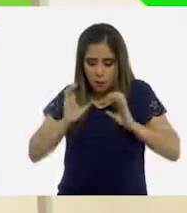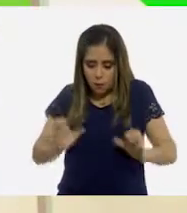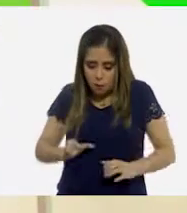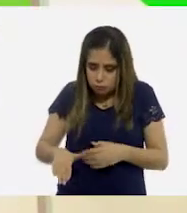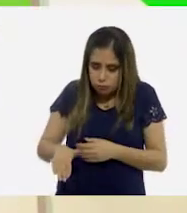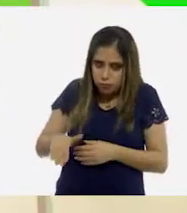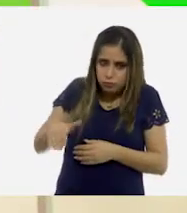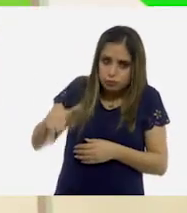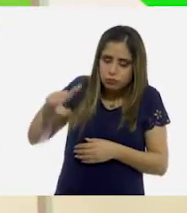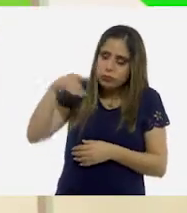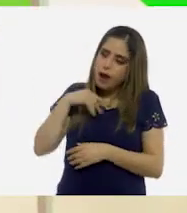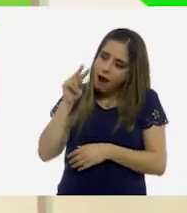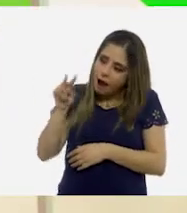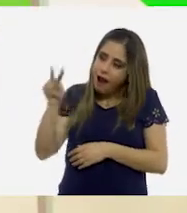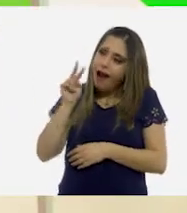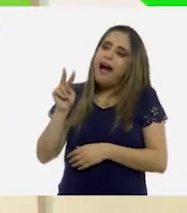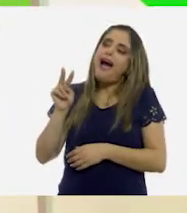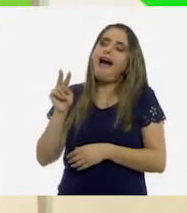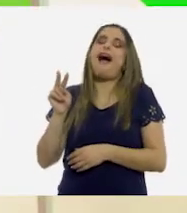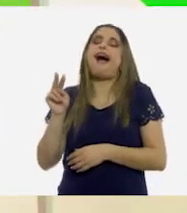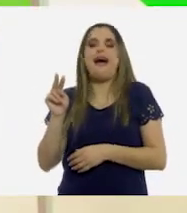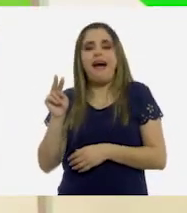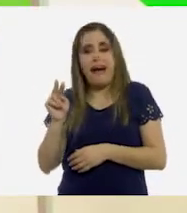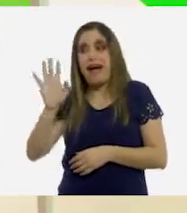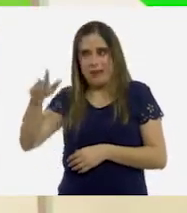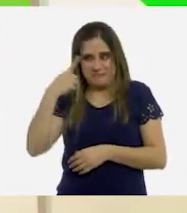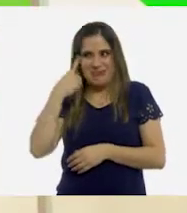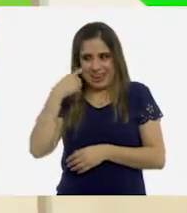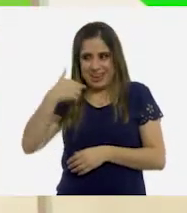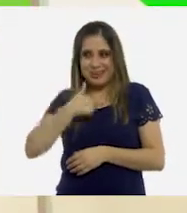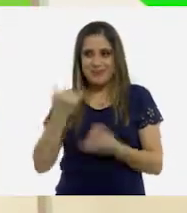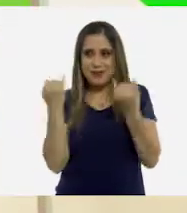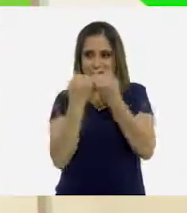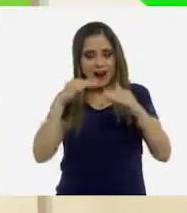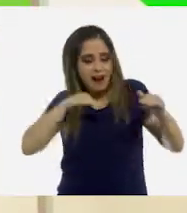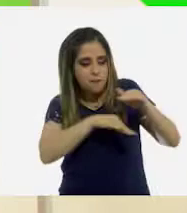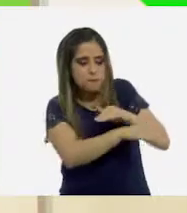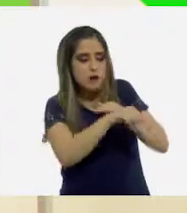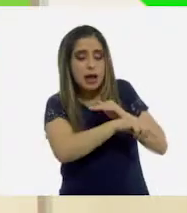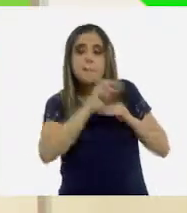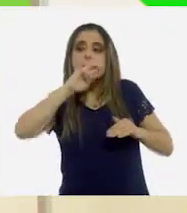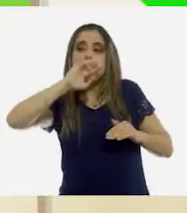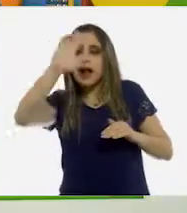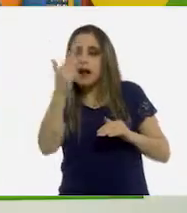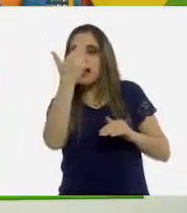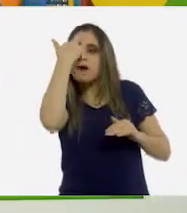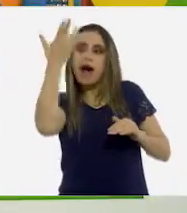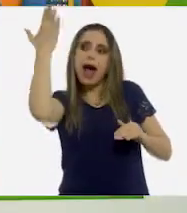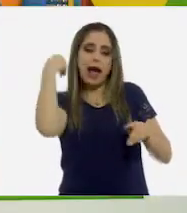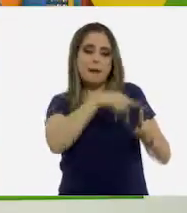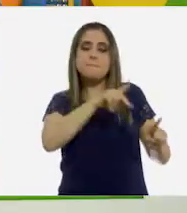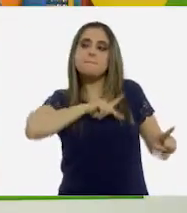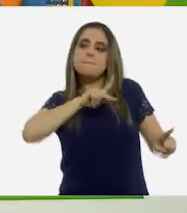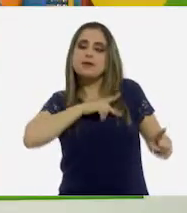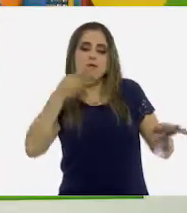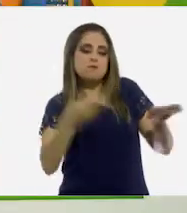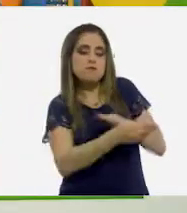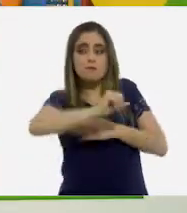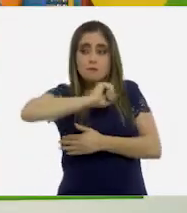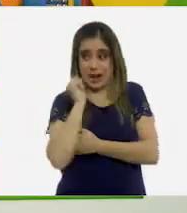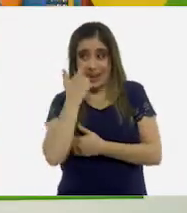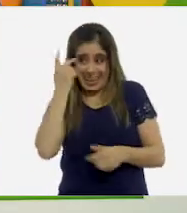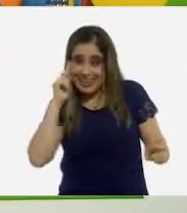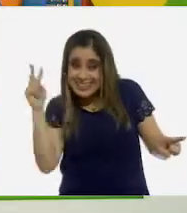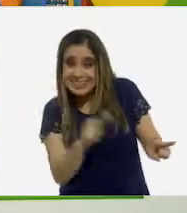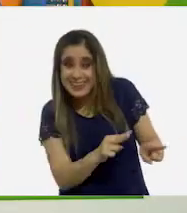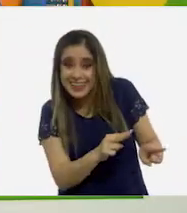me dieron muchas ganas de mostrarte algo que mi mamá guarda como un recuerdo muy especial. ¿Quieres verlo? A